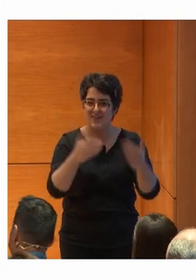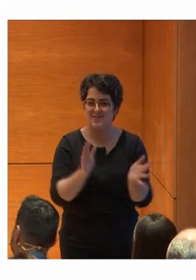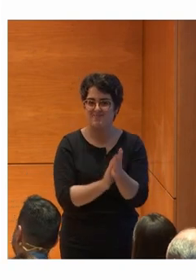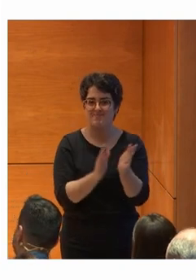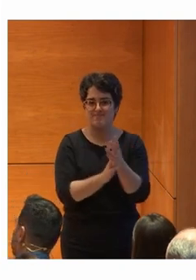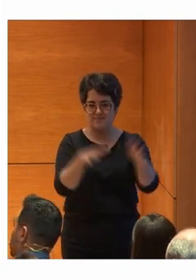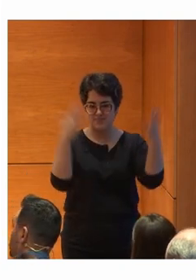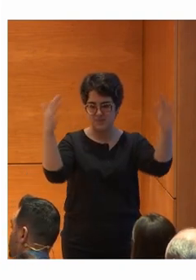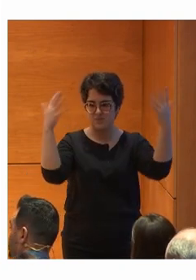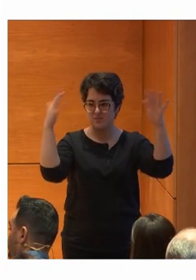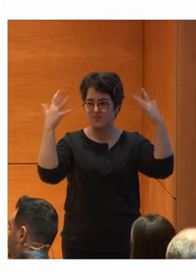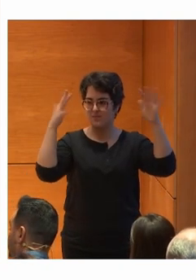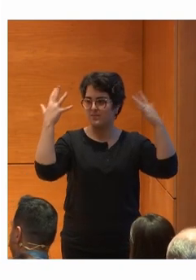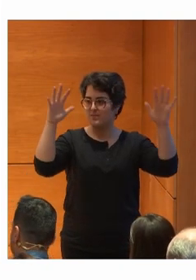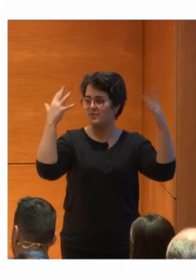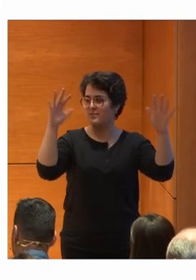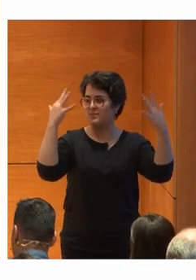Muchas